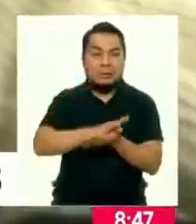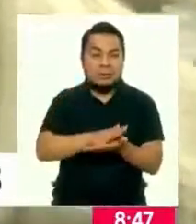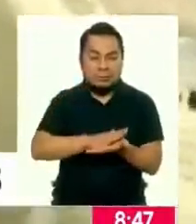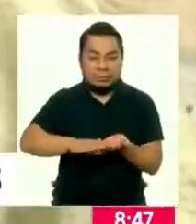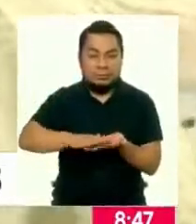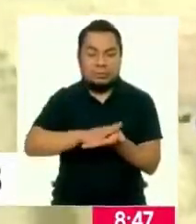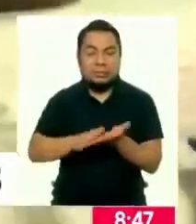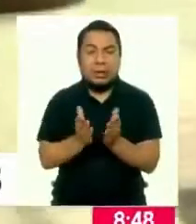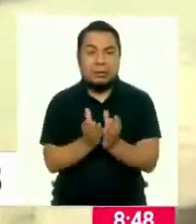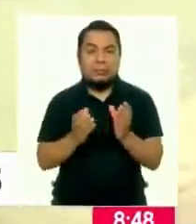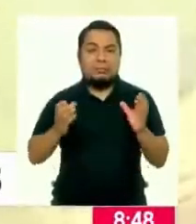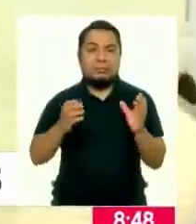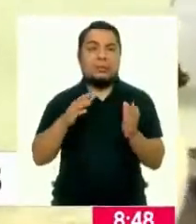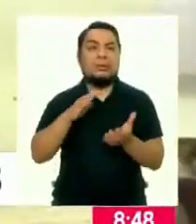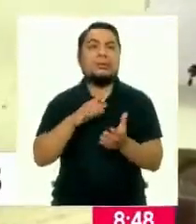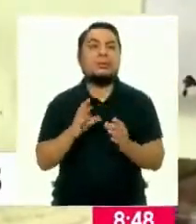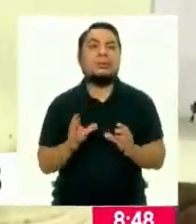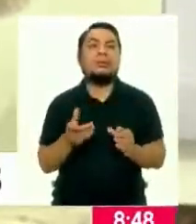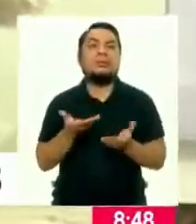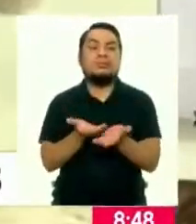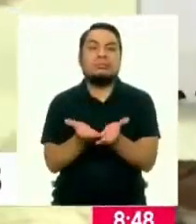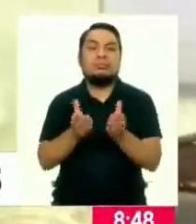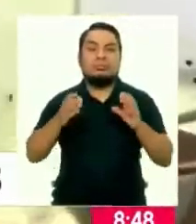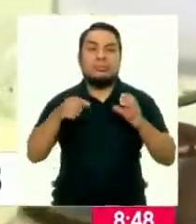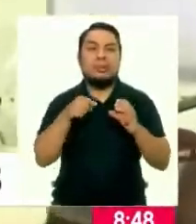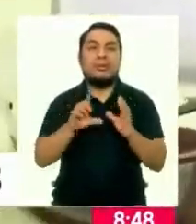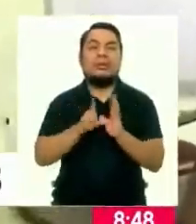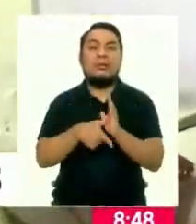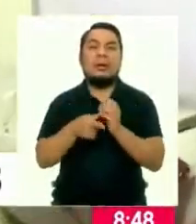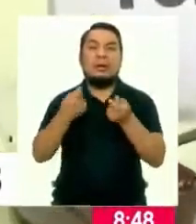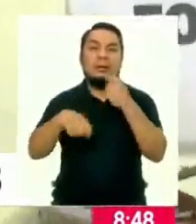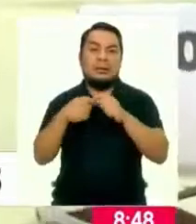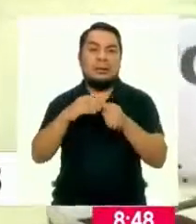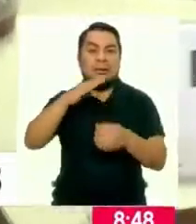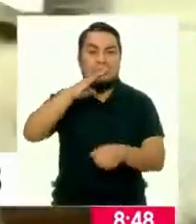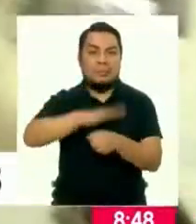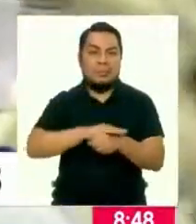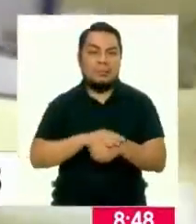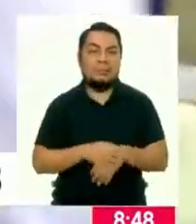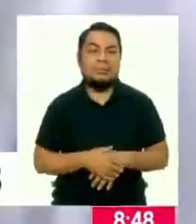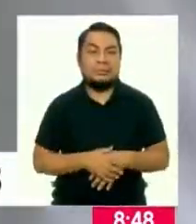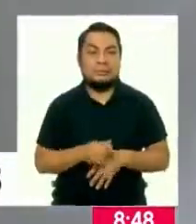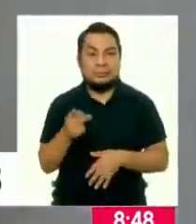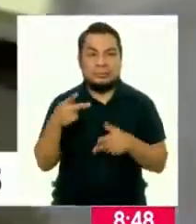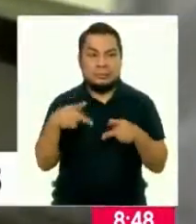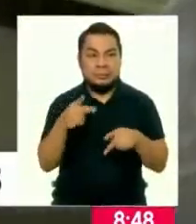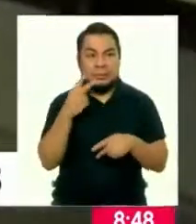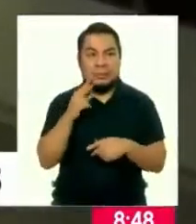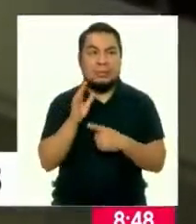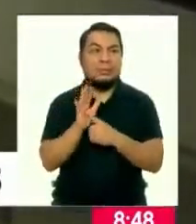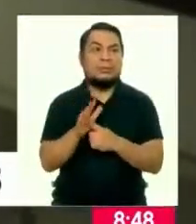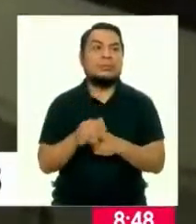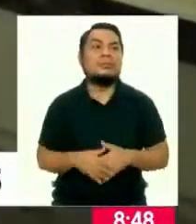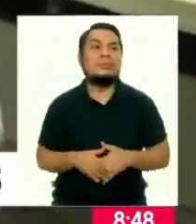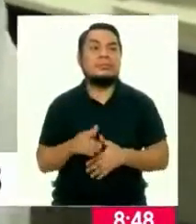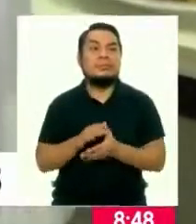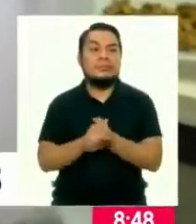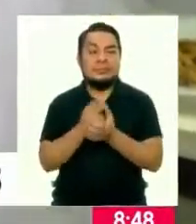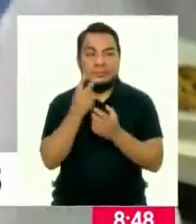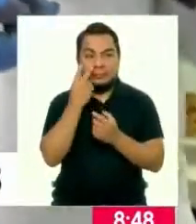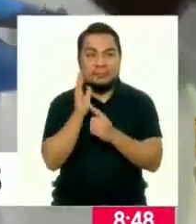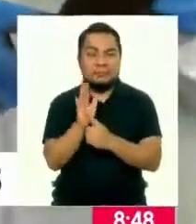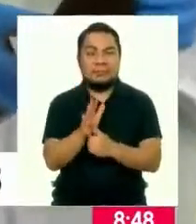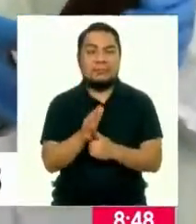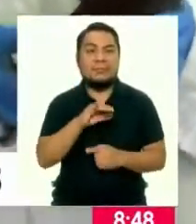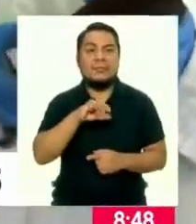se obtiene este envase biodegradable. Piero, si me permites, para enseñar a los amigos televidentes,